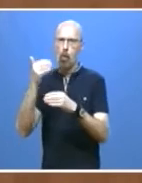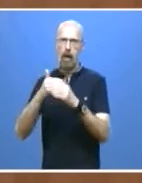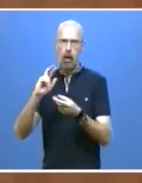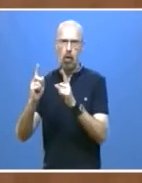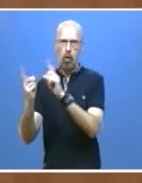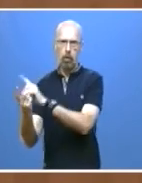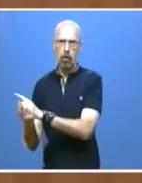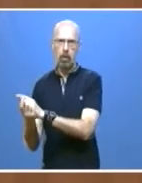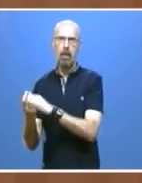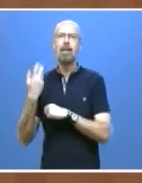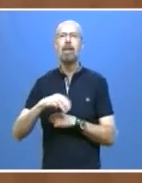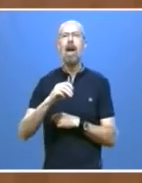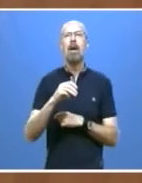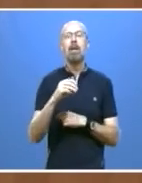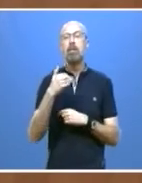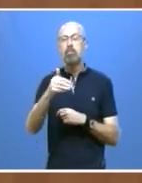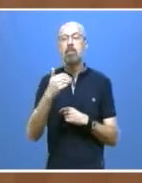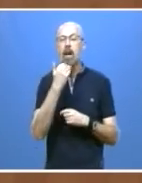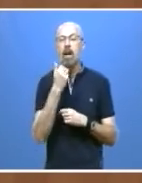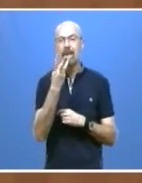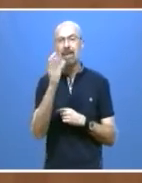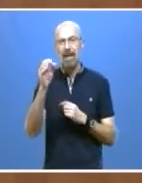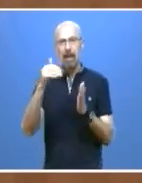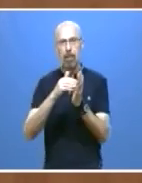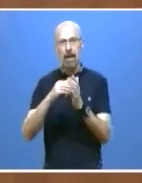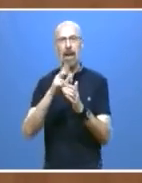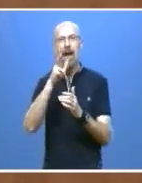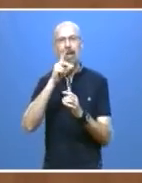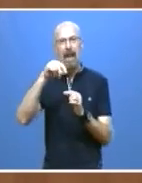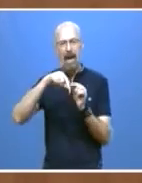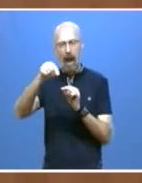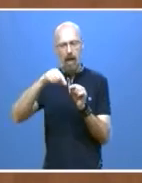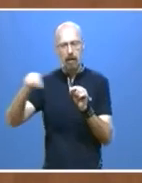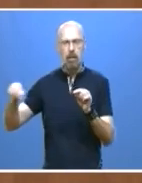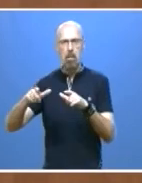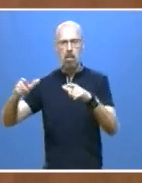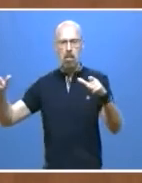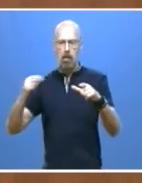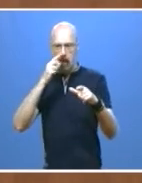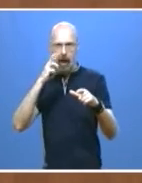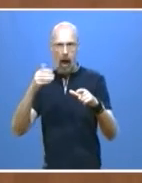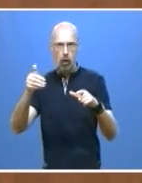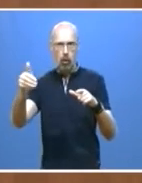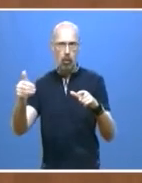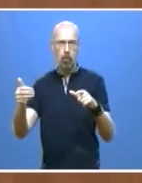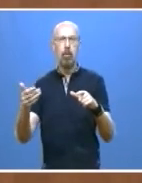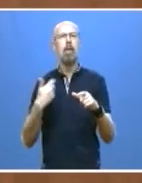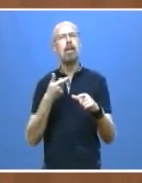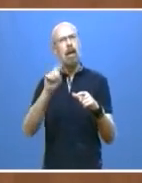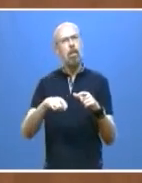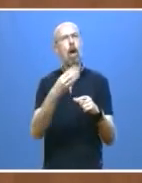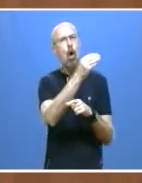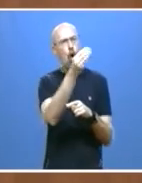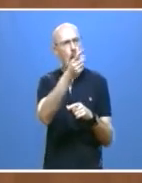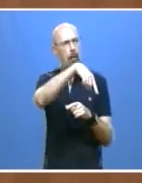a 30.000 hectáreas en esta legislatura en los próximos años. La incorporación de jóvenes al campo es también una